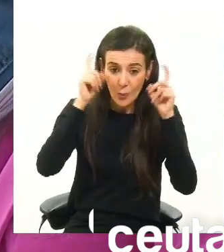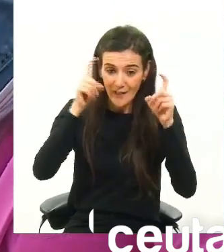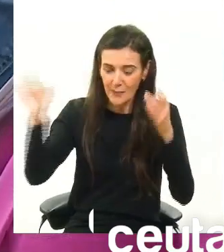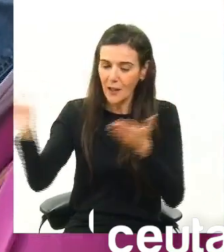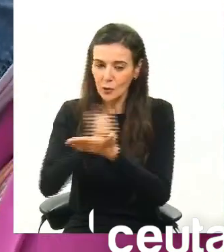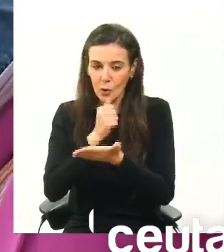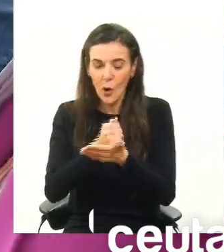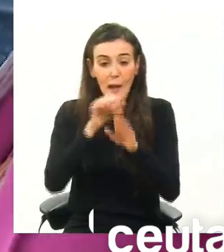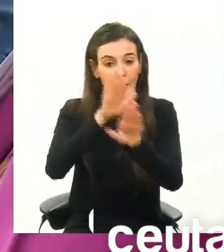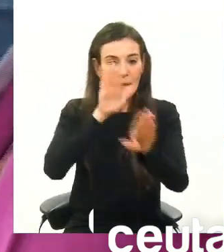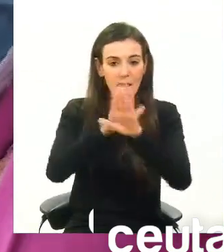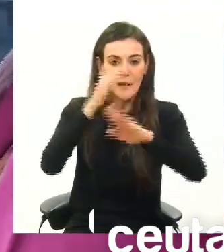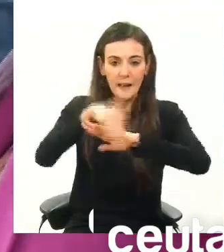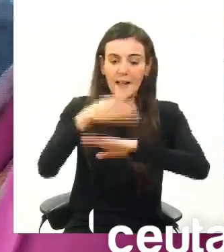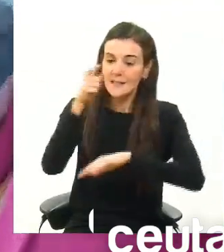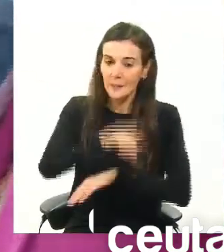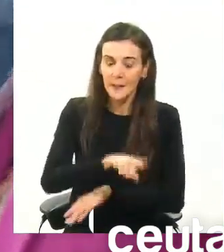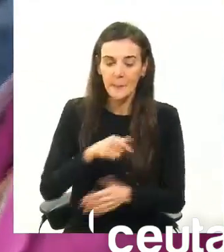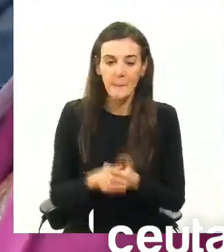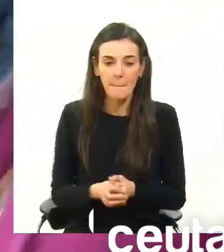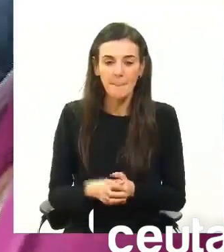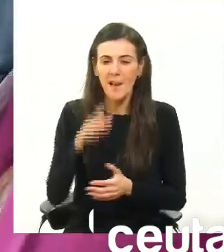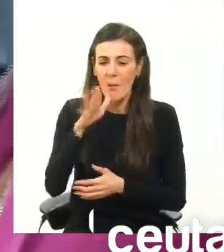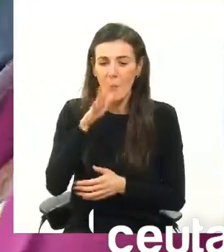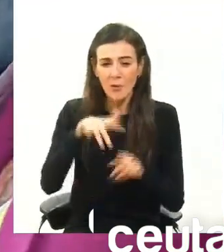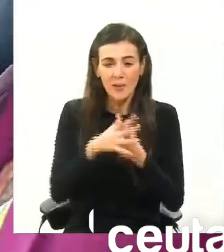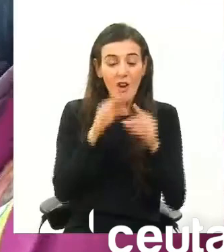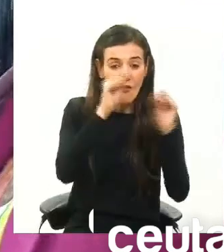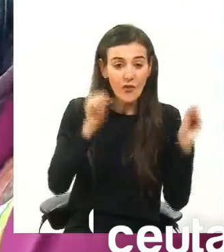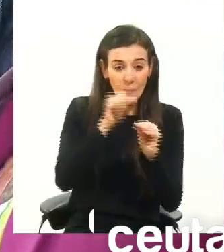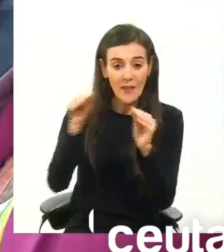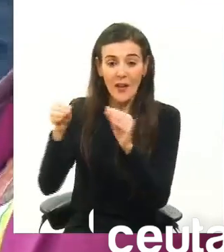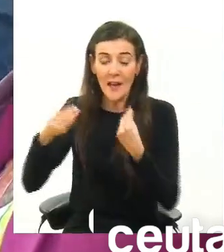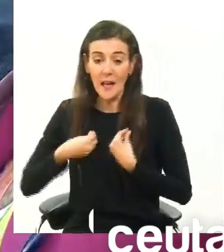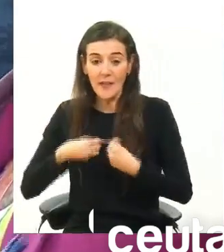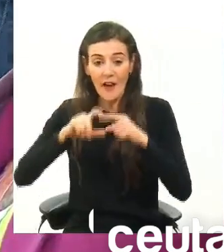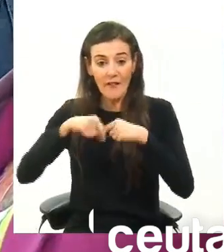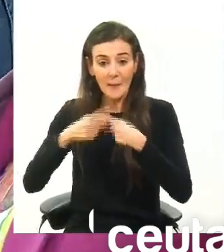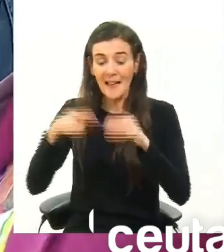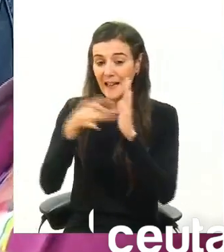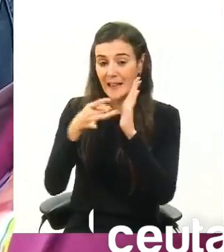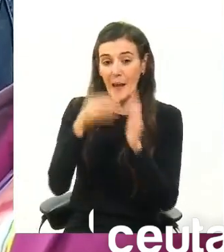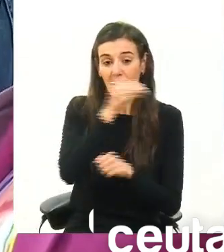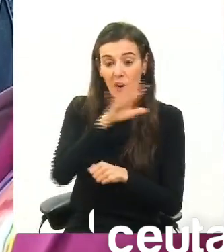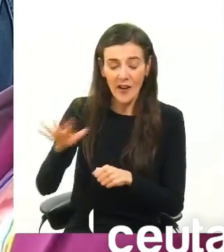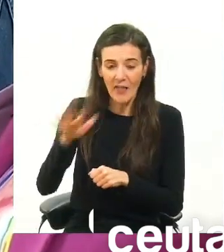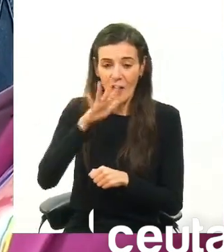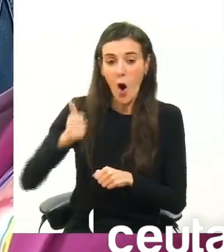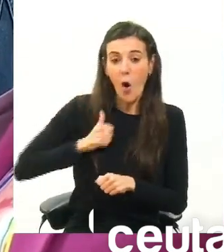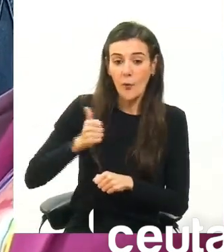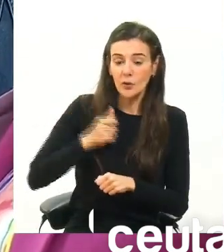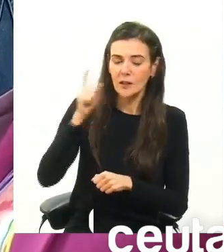y a toda la vecindad del barrio. Porque mejorando la formación y la calidad de vida de las familias estaremos mejorando las